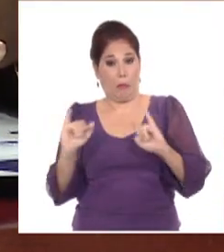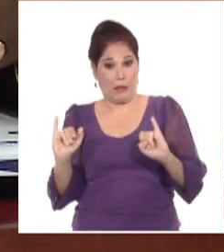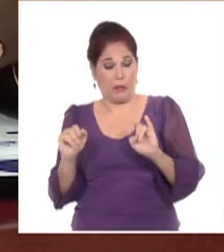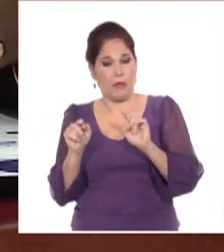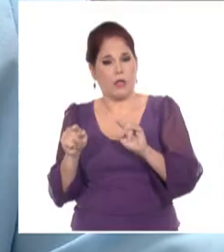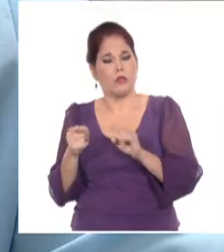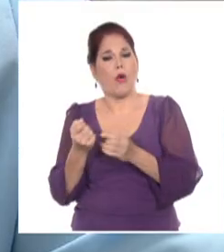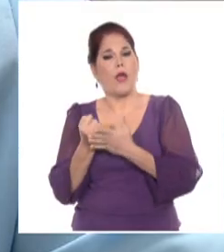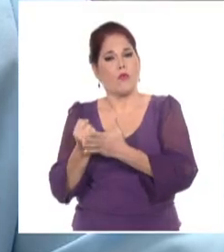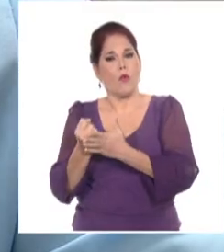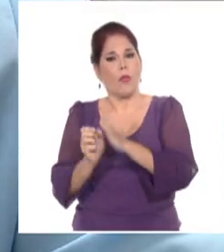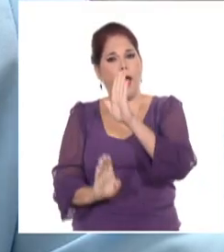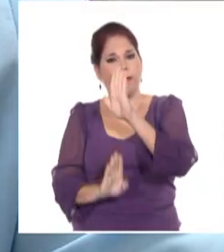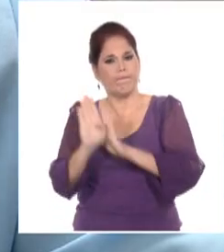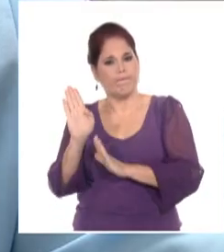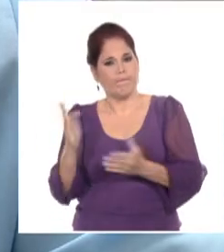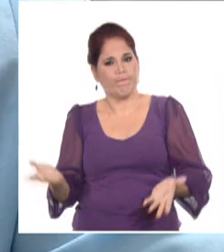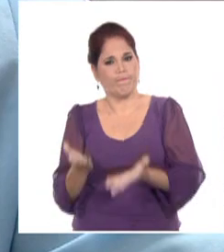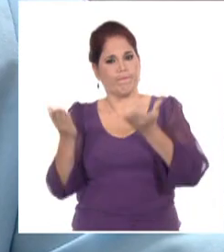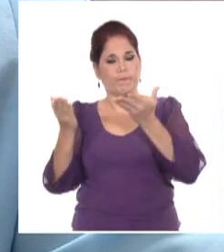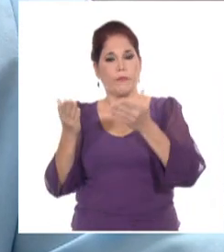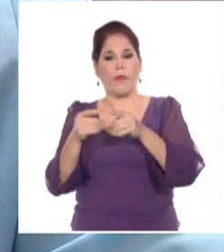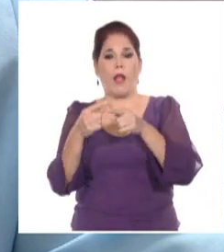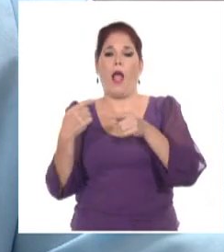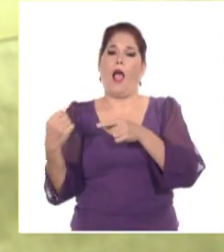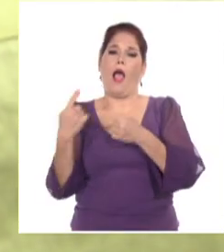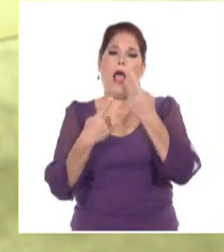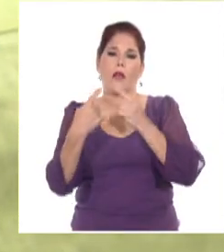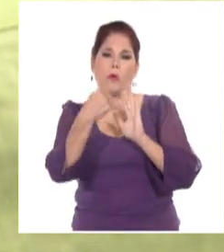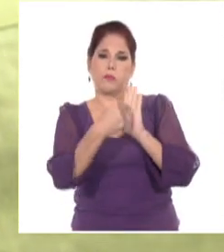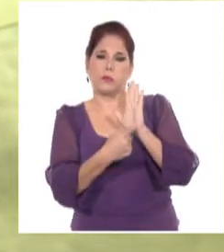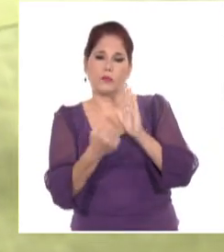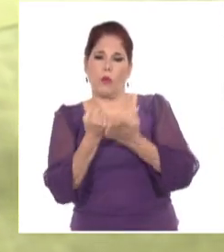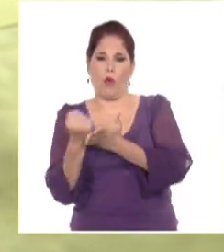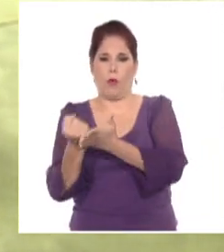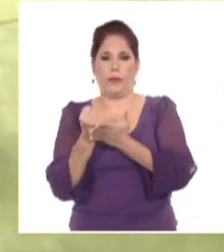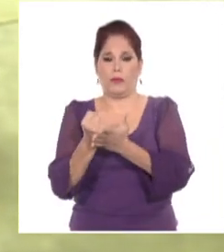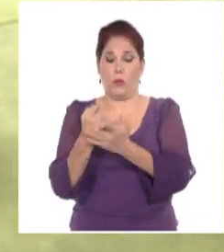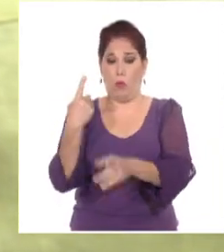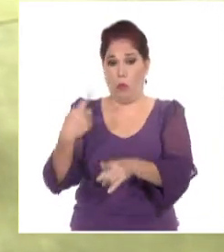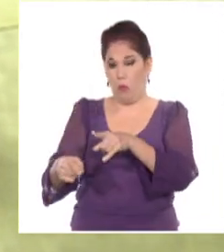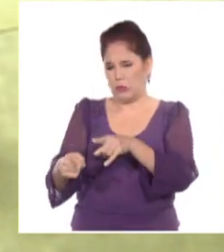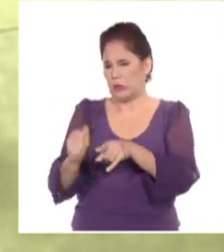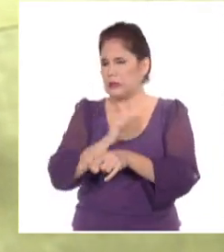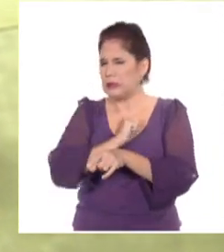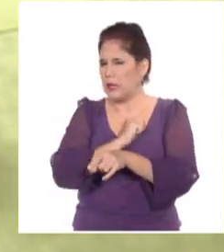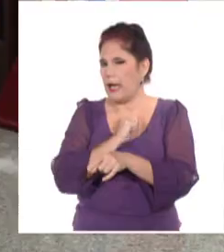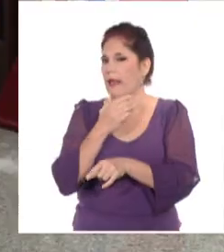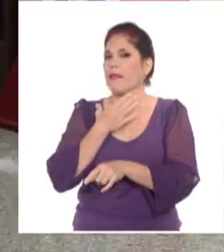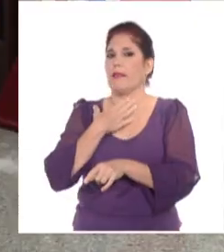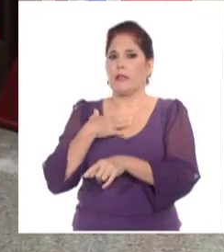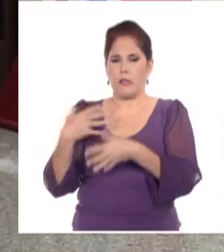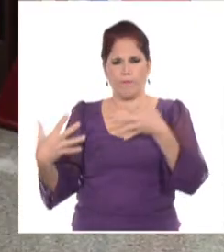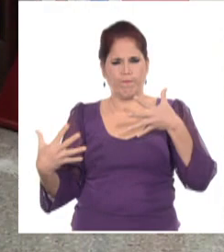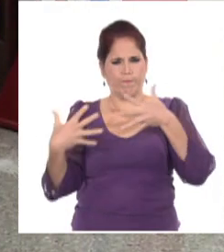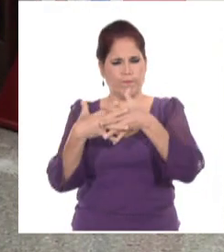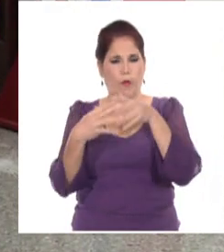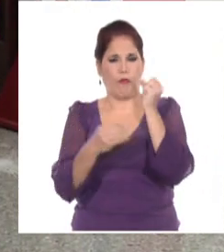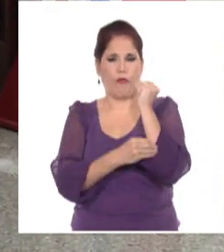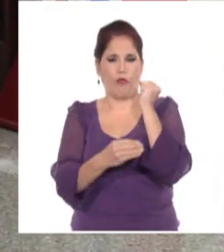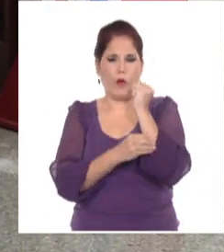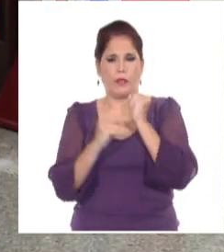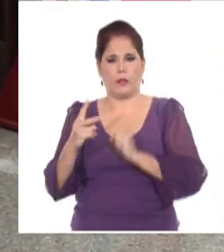permiten seguir identificando áreas de colaboración. La visita además busca intensificar las relaciones bilaterales.